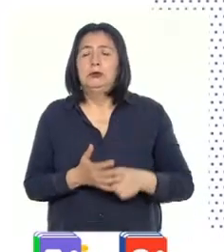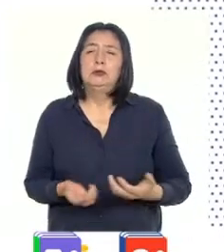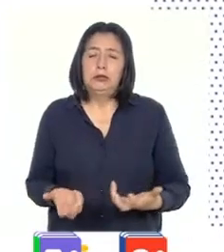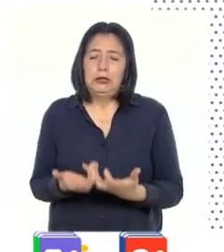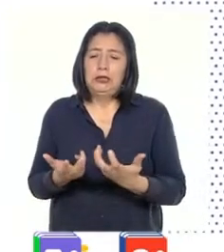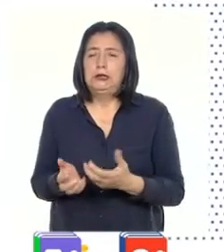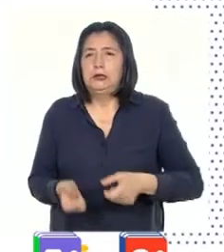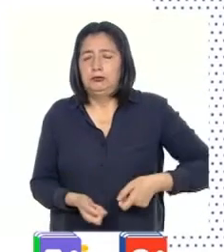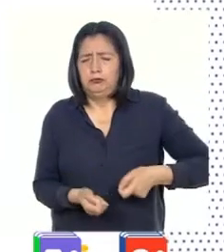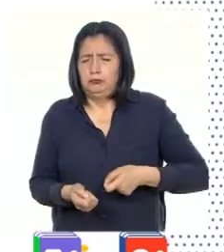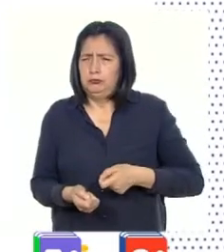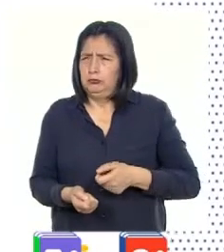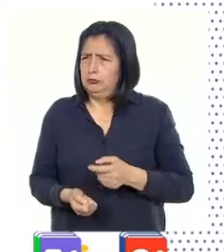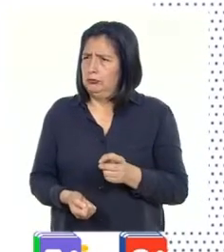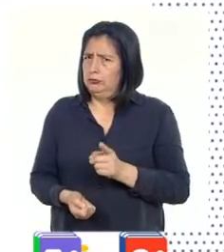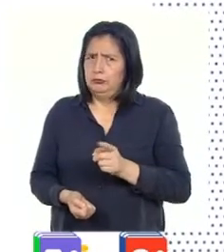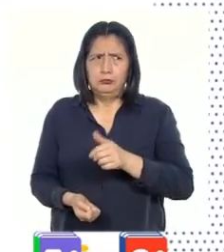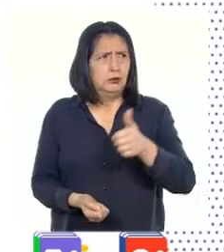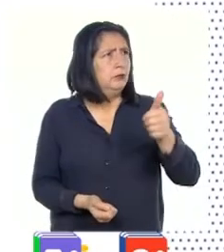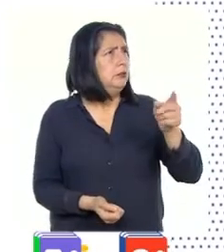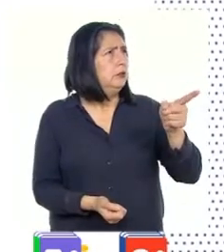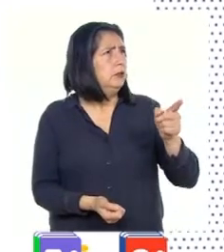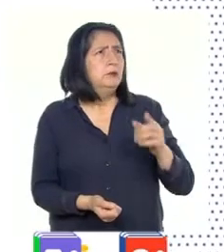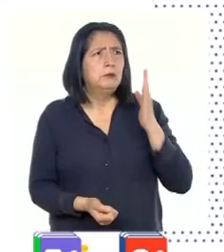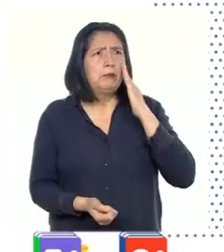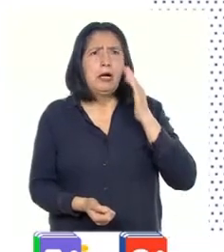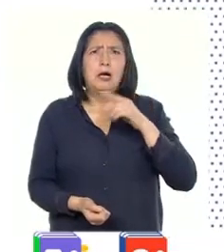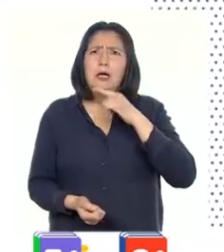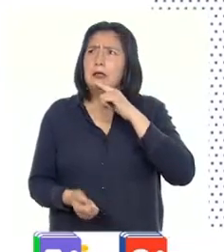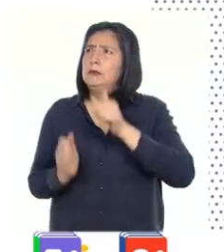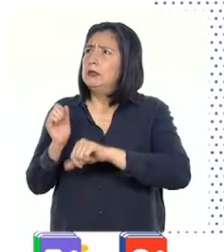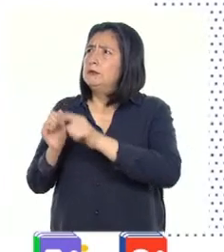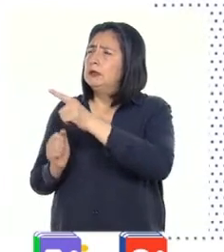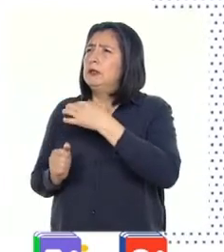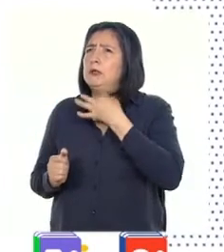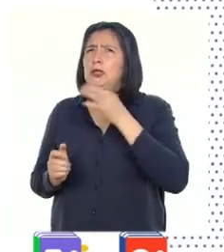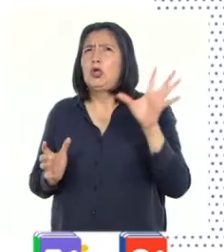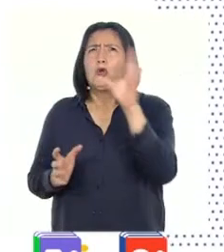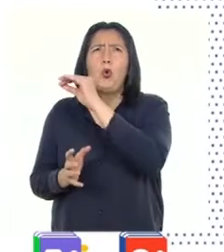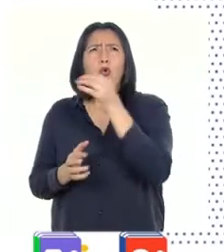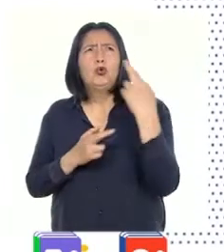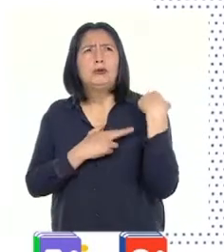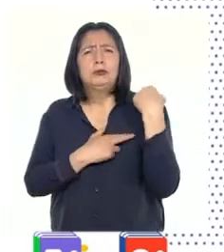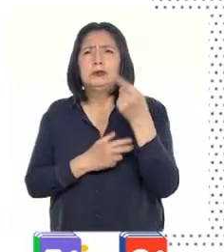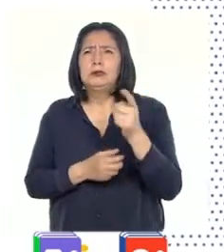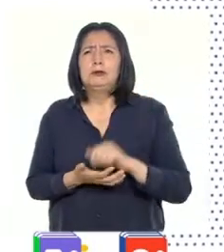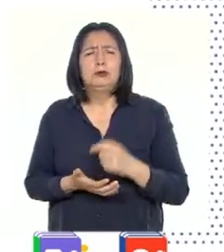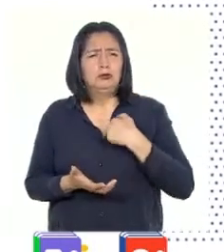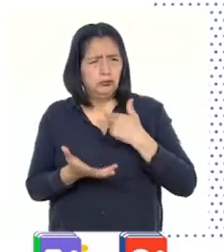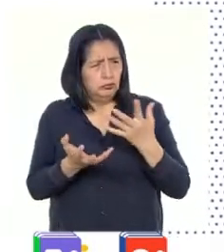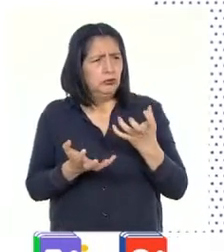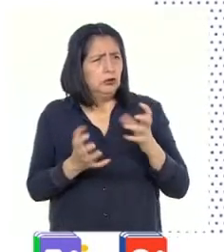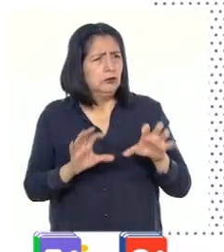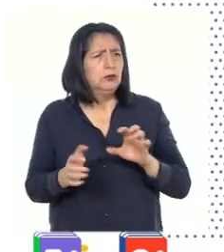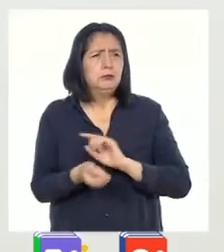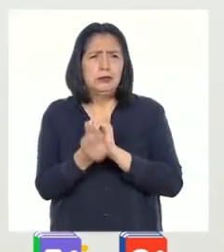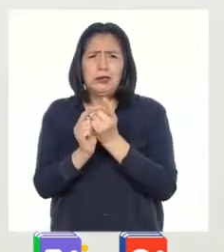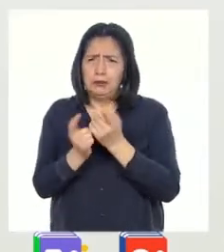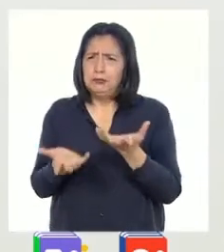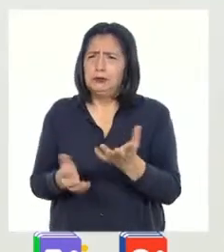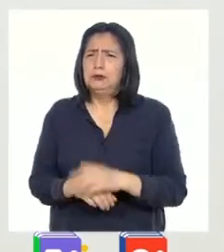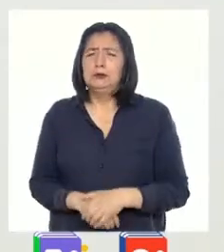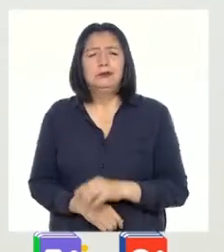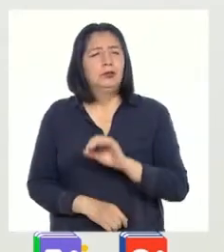el jardín. No es justo para mi mamá, mi hermana y mi abuelita encargarse de todo. Quiero hacer algo para que eso cambie.